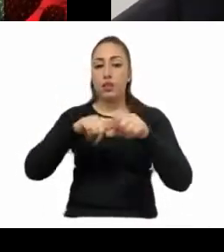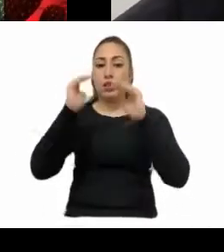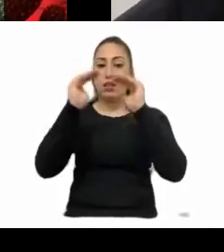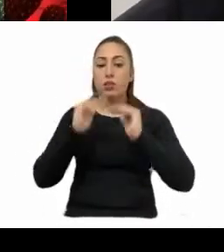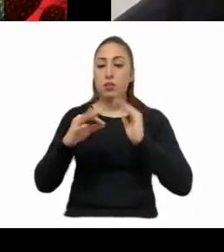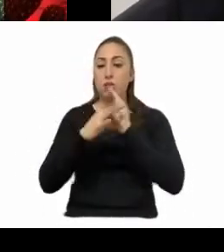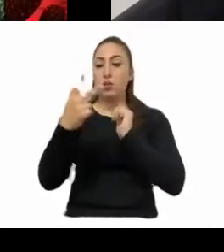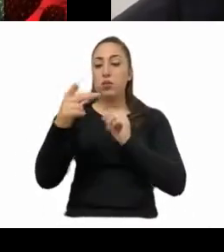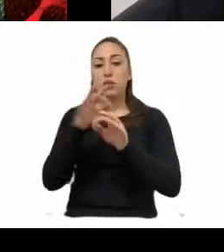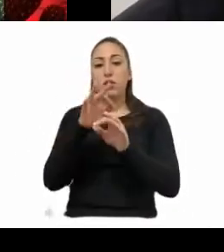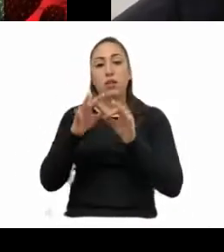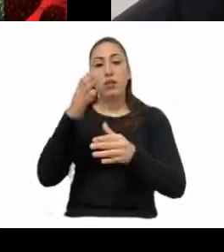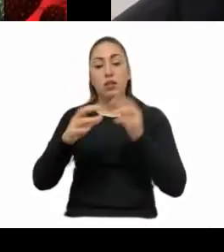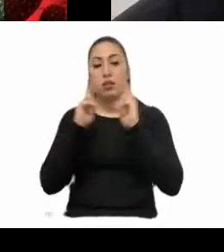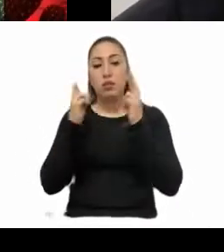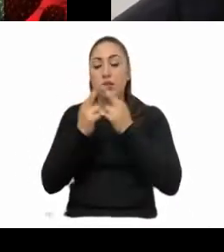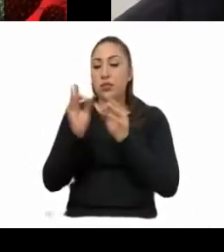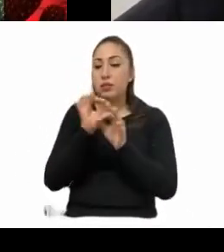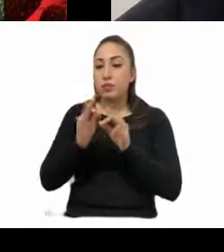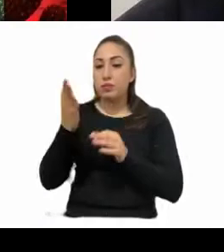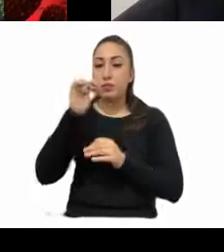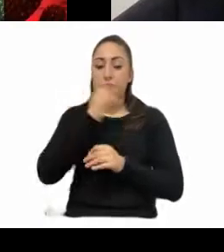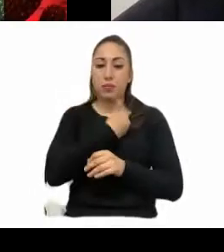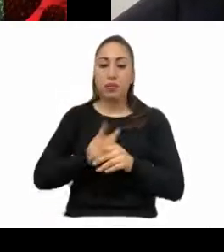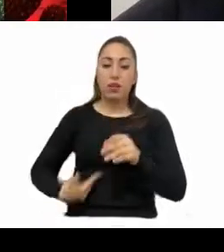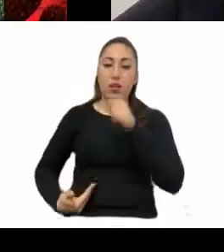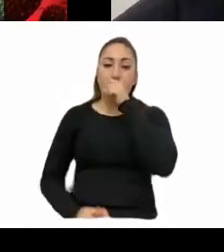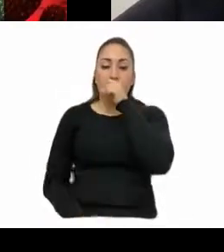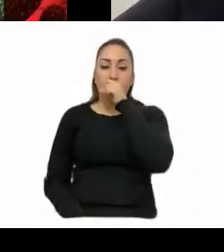Clausura. Cumplida su instrucción, diputada presidenta.